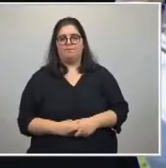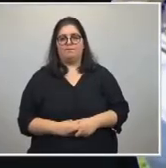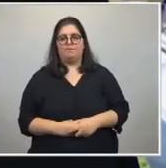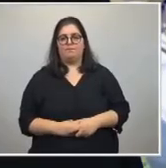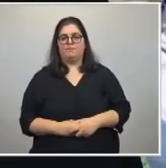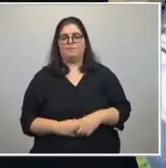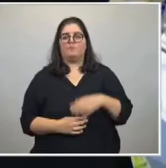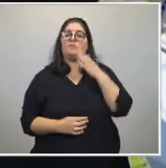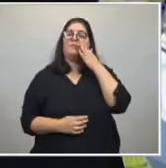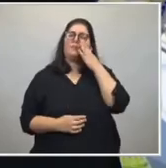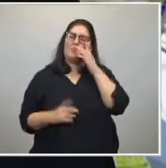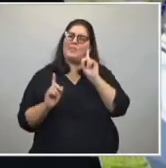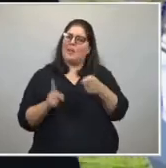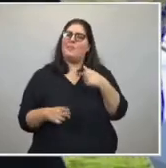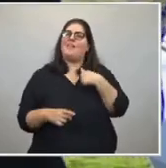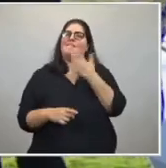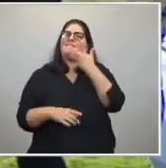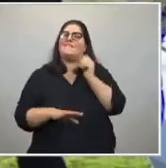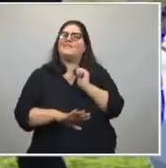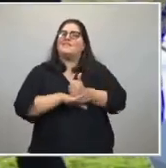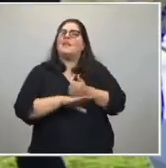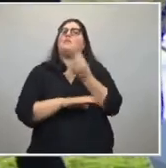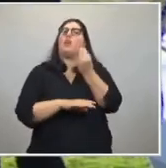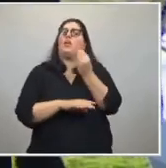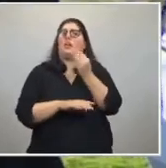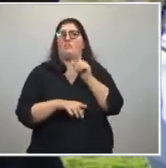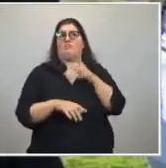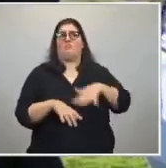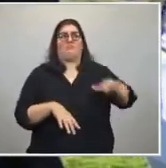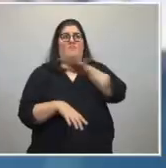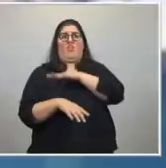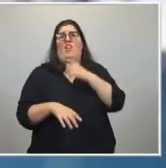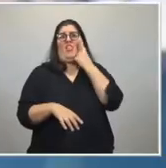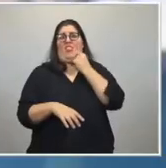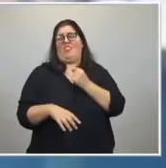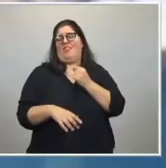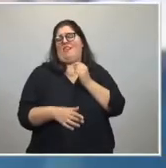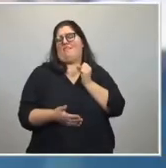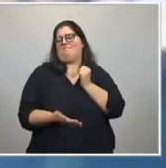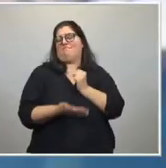Pero también quería estar por lo que simboliza este día.